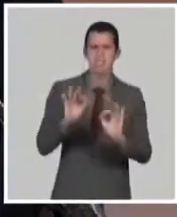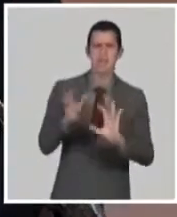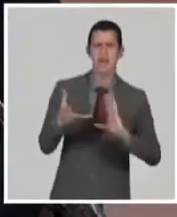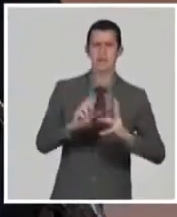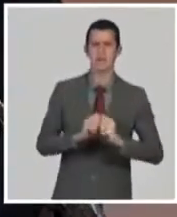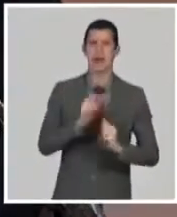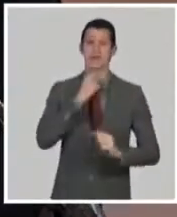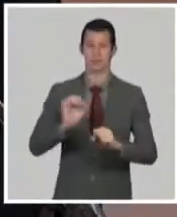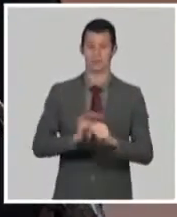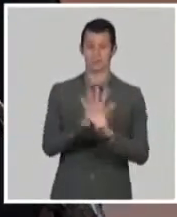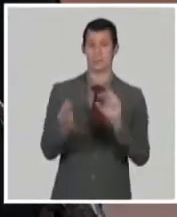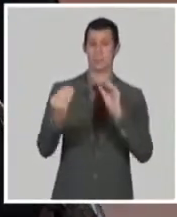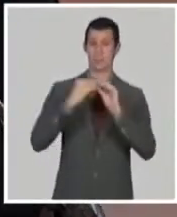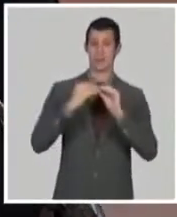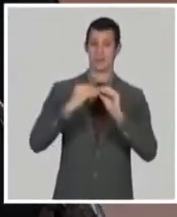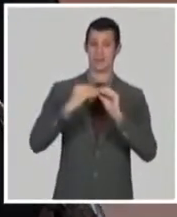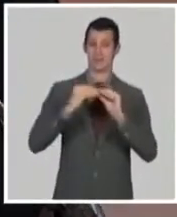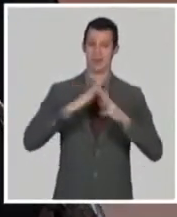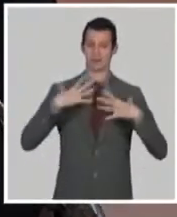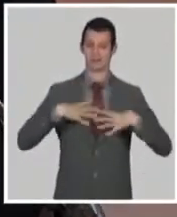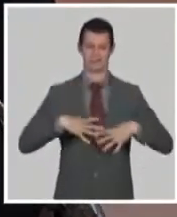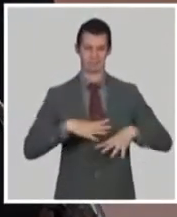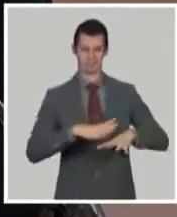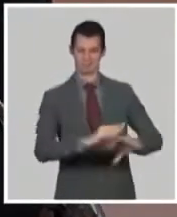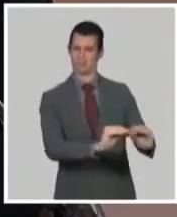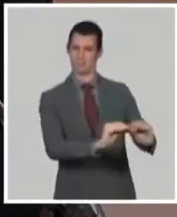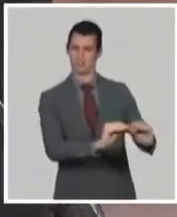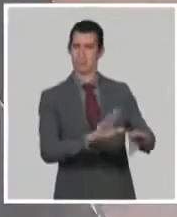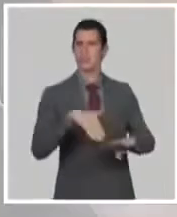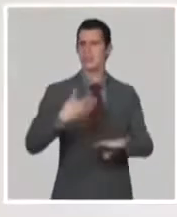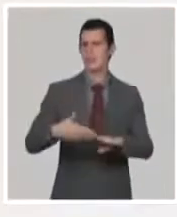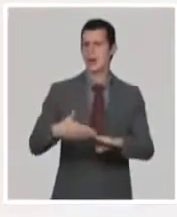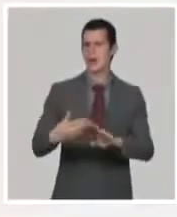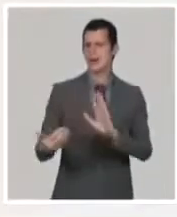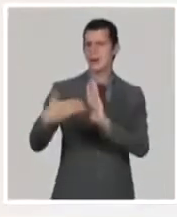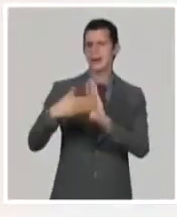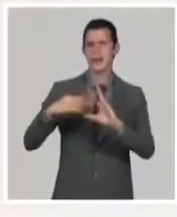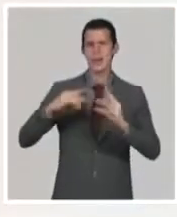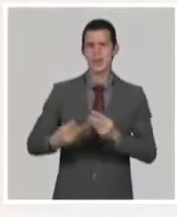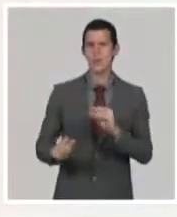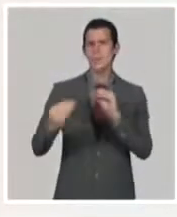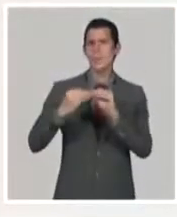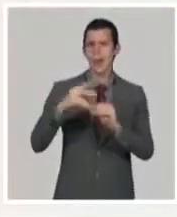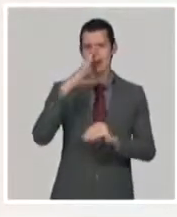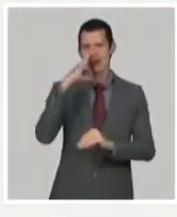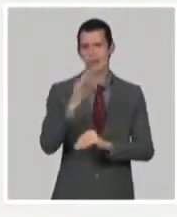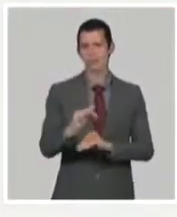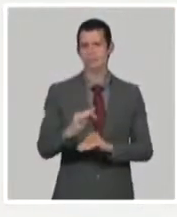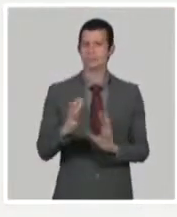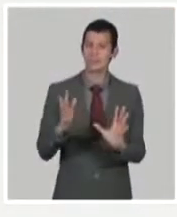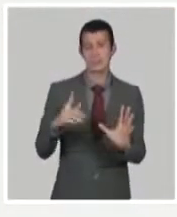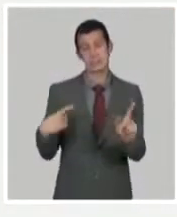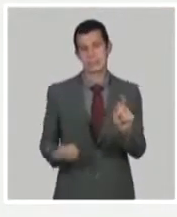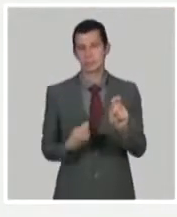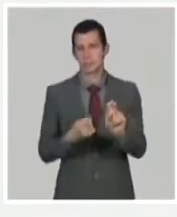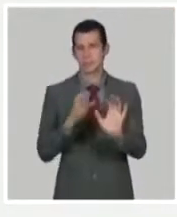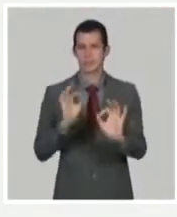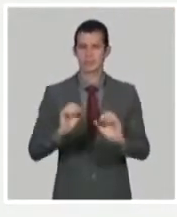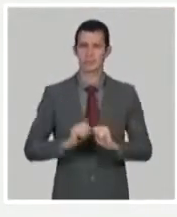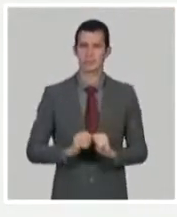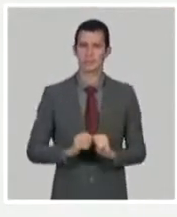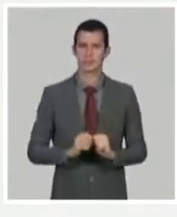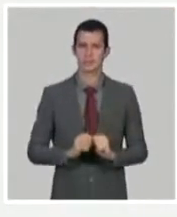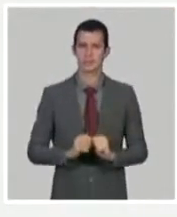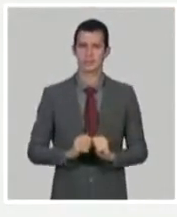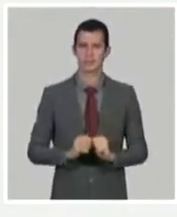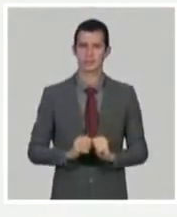dominio de unión al receptor que habíamos expresado en la levadura pique-pastori, lo unimos entonces,